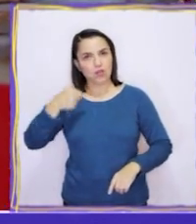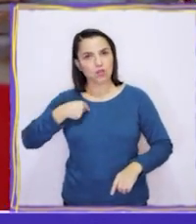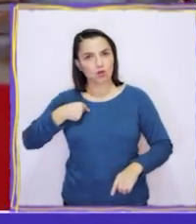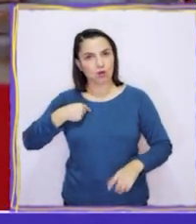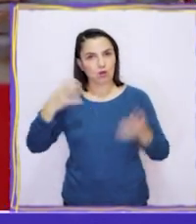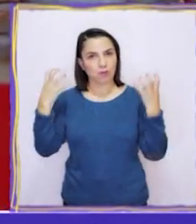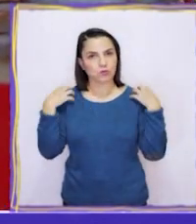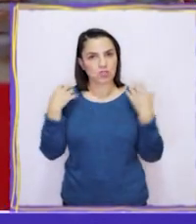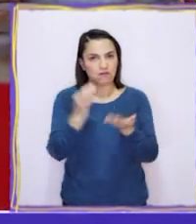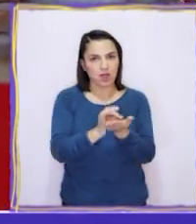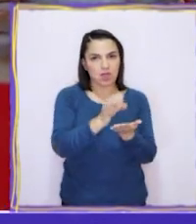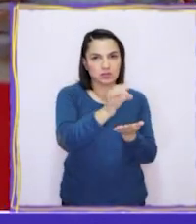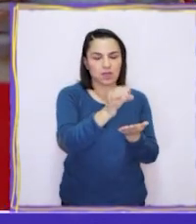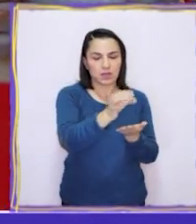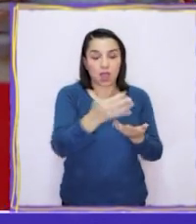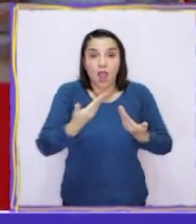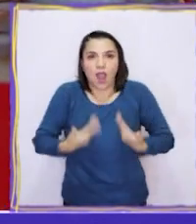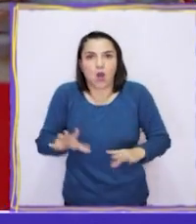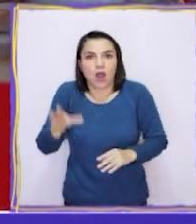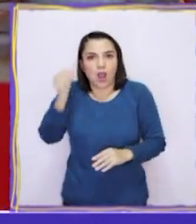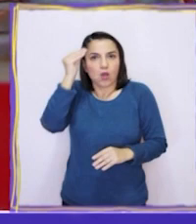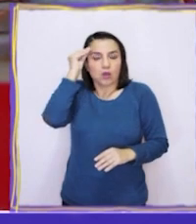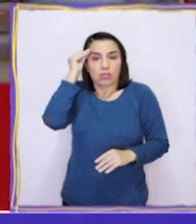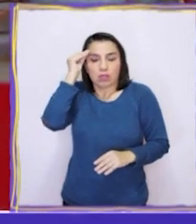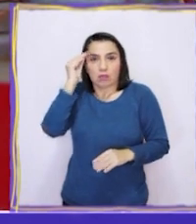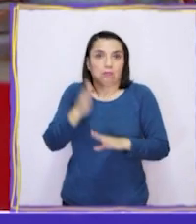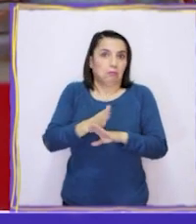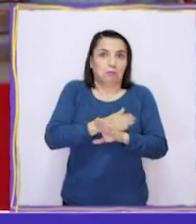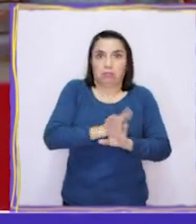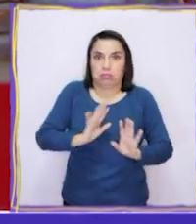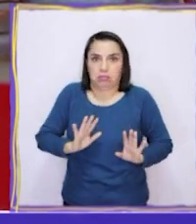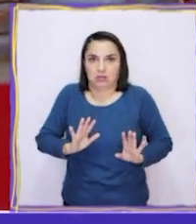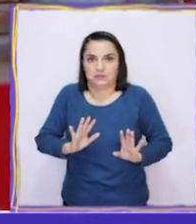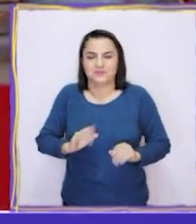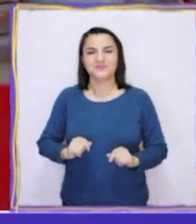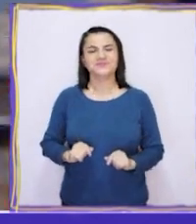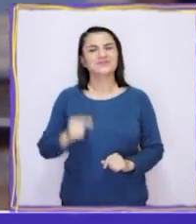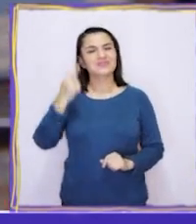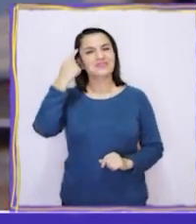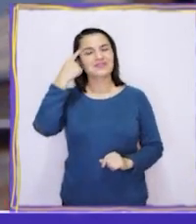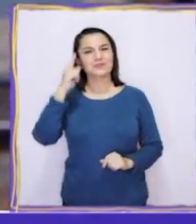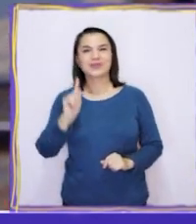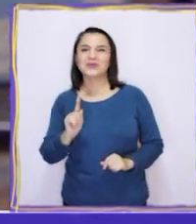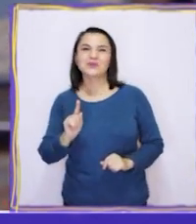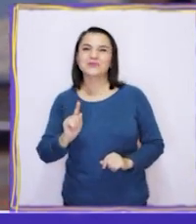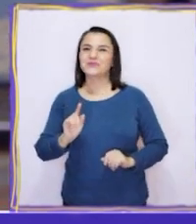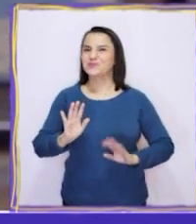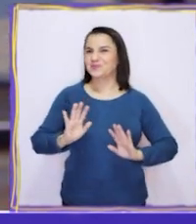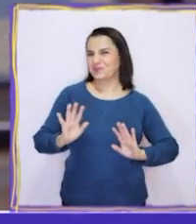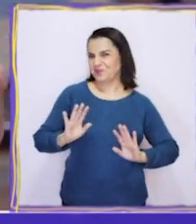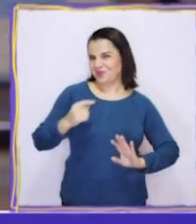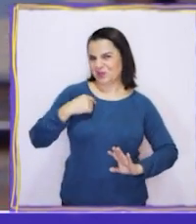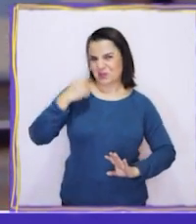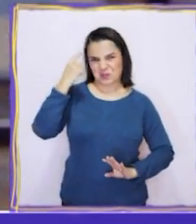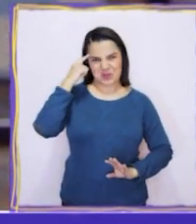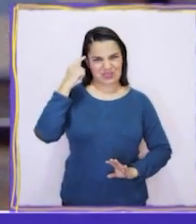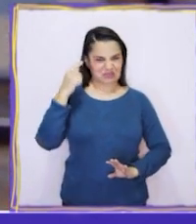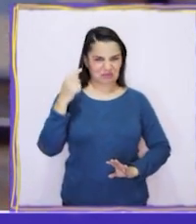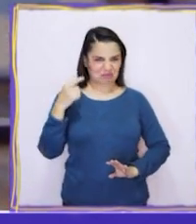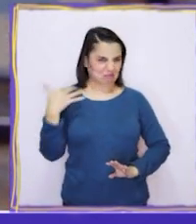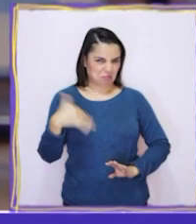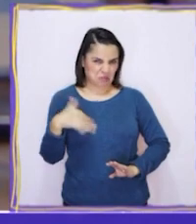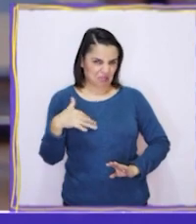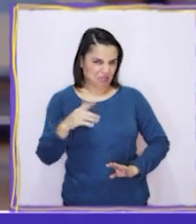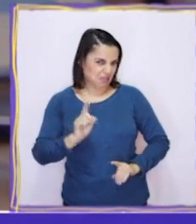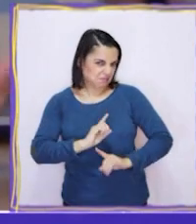tengo que llevar las semillas. Recién me acordé hace media hora. Pero, yo creo que